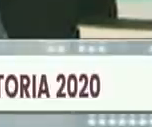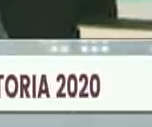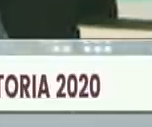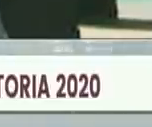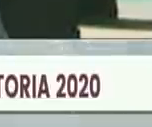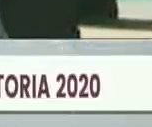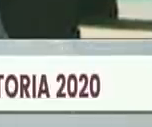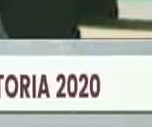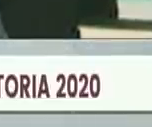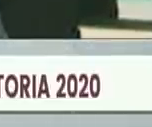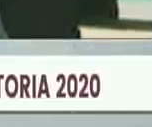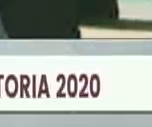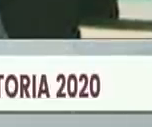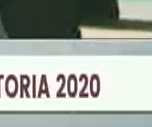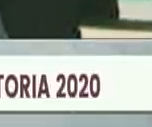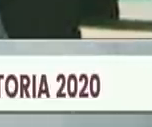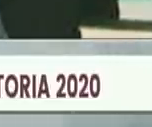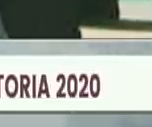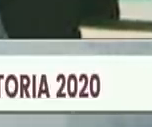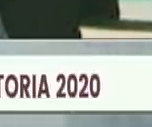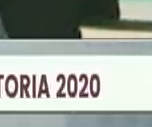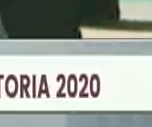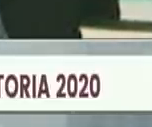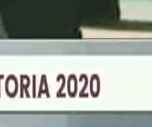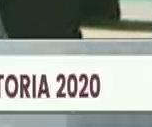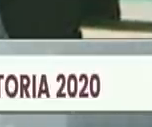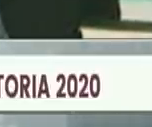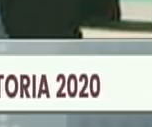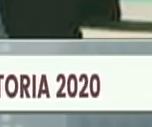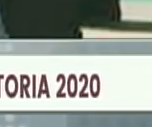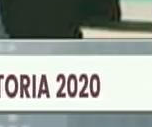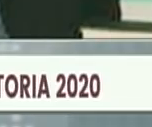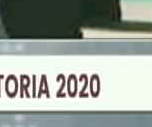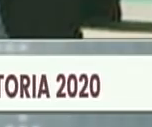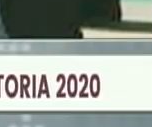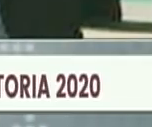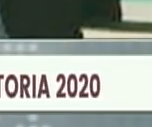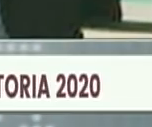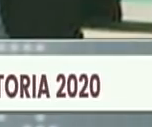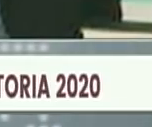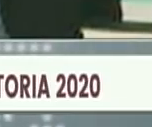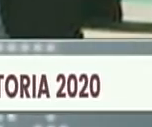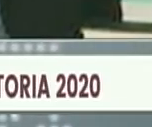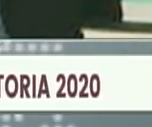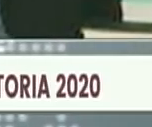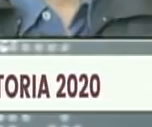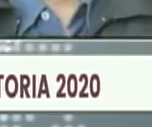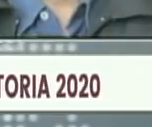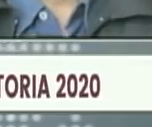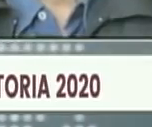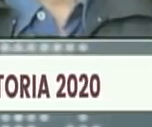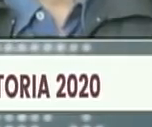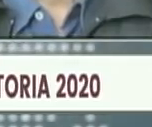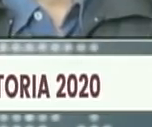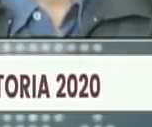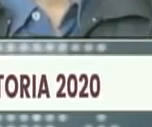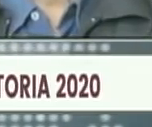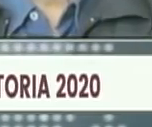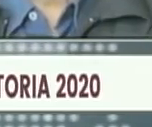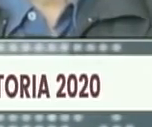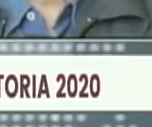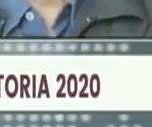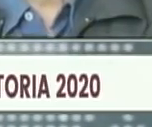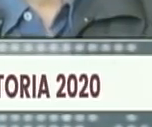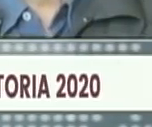del contexto de esta entrega del premio nacional de historia que recibe por parte de las manos del presidente